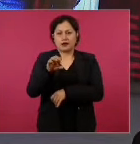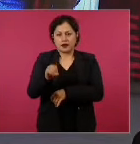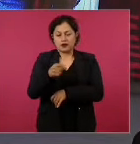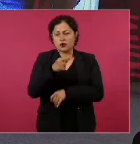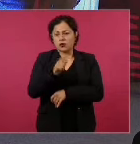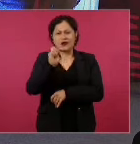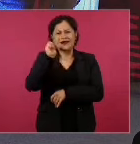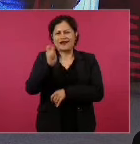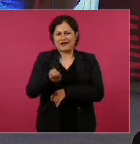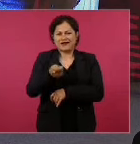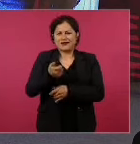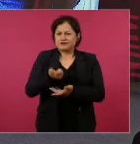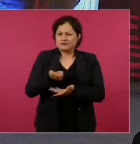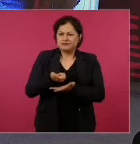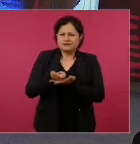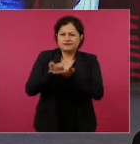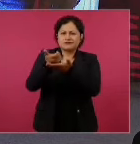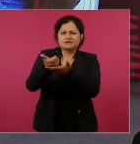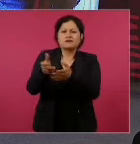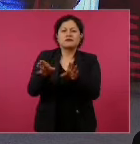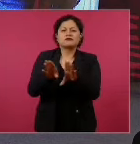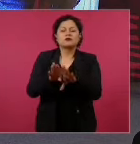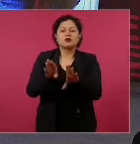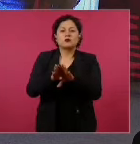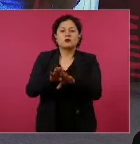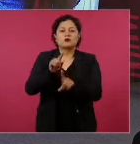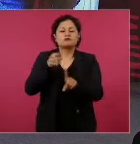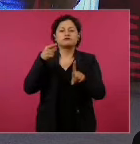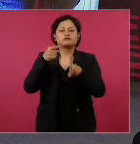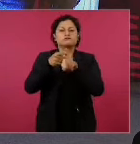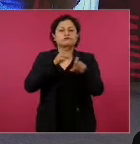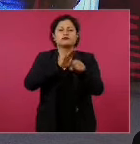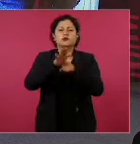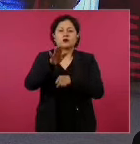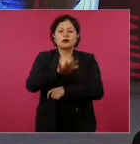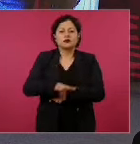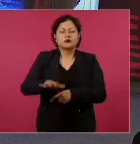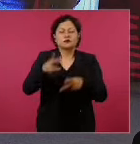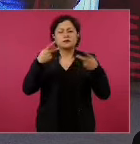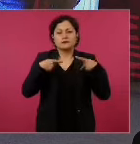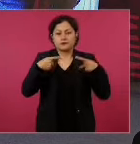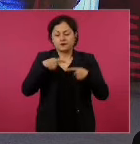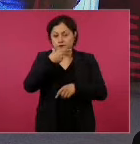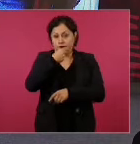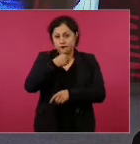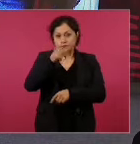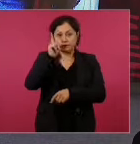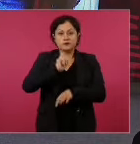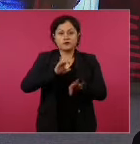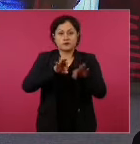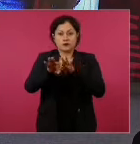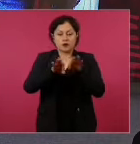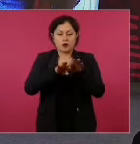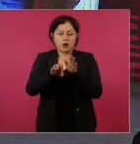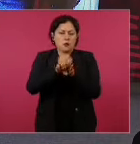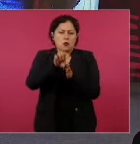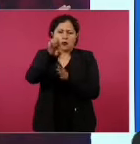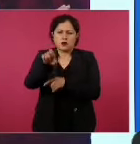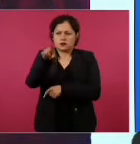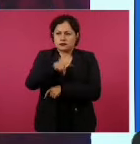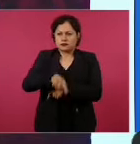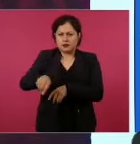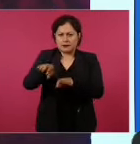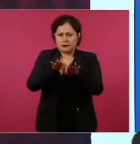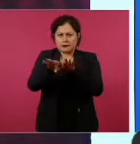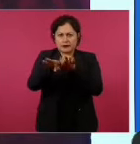en un ejemplo que hemos utilizado, que un trabajador, una trabajadora que tiene un salario, que tenía un salario de 10 mil